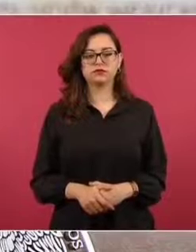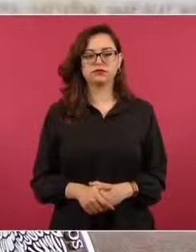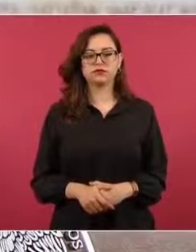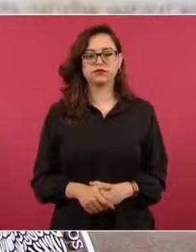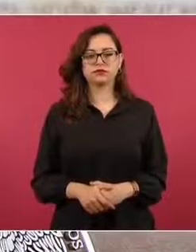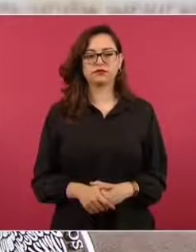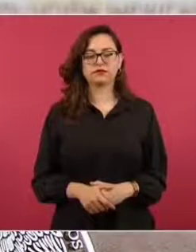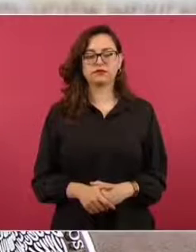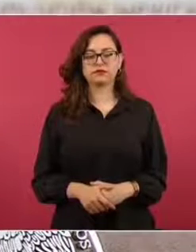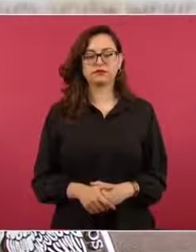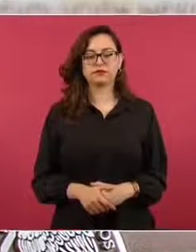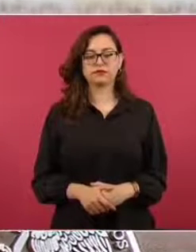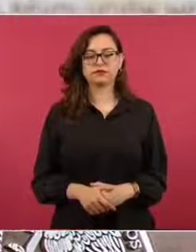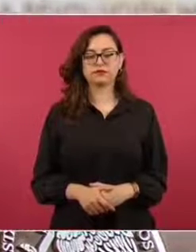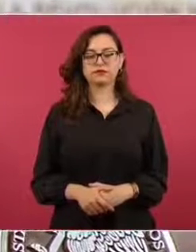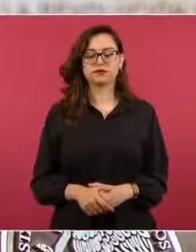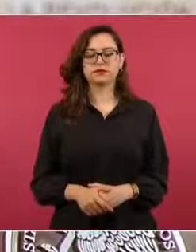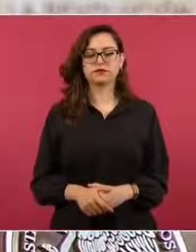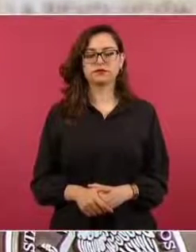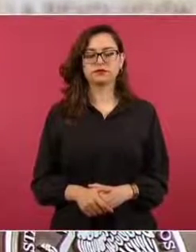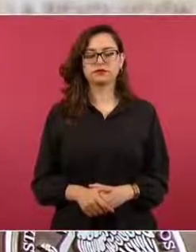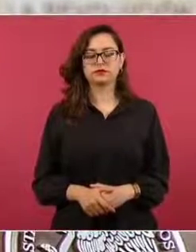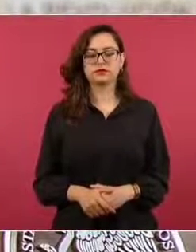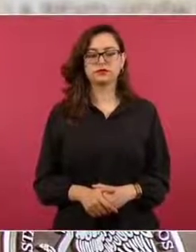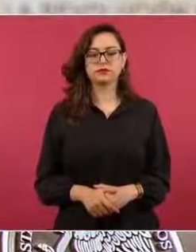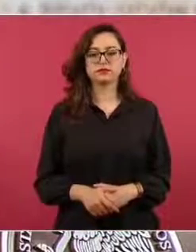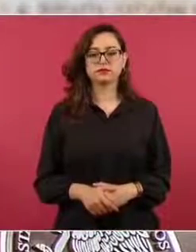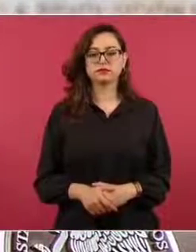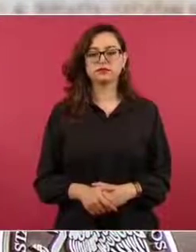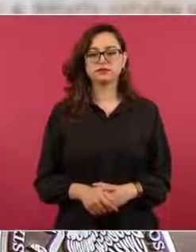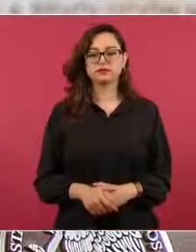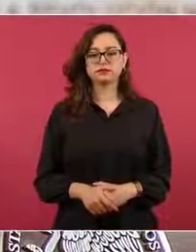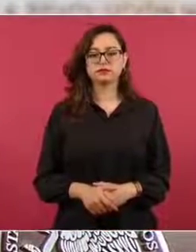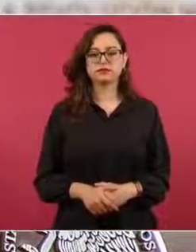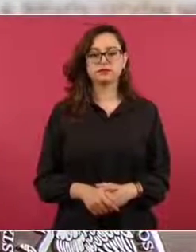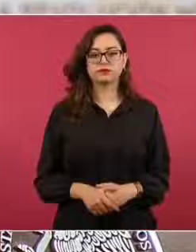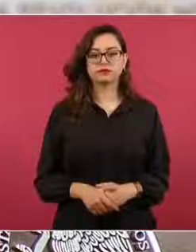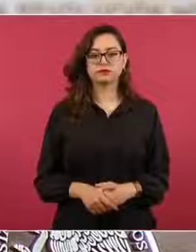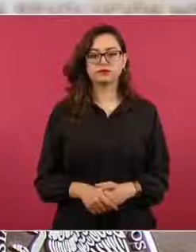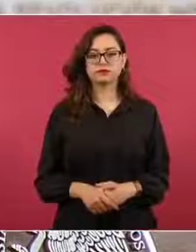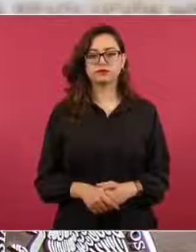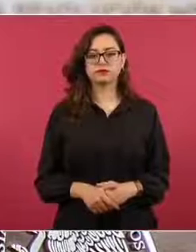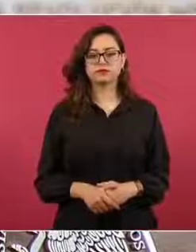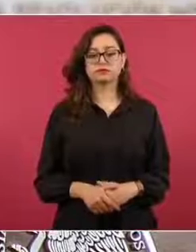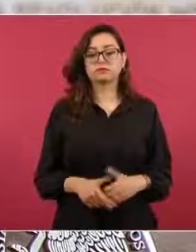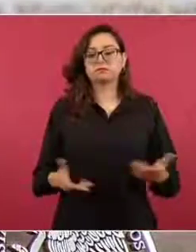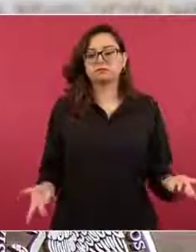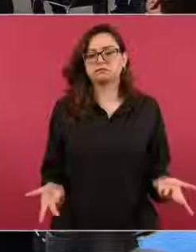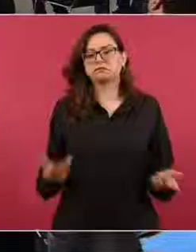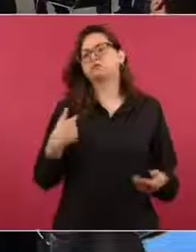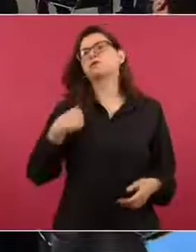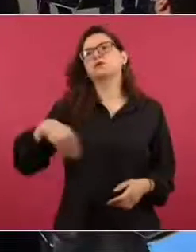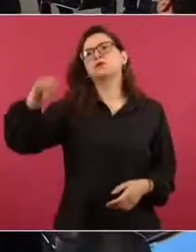Yo siempre he sostenido que las alianzas se hacen con el pueblo,